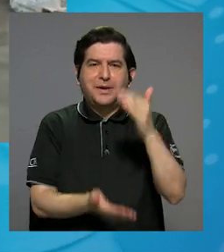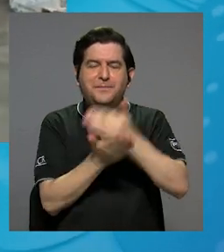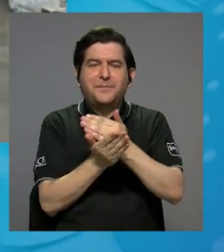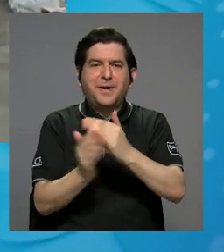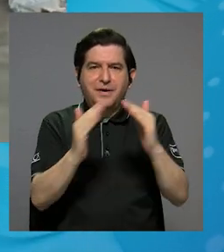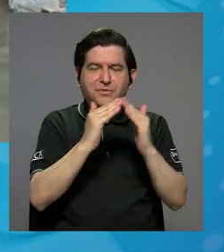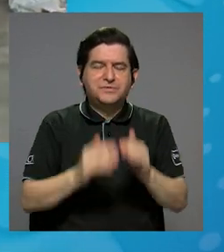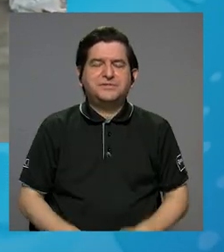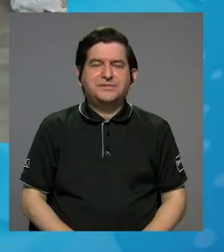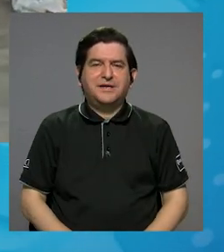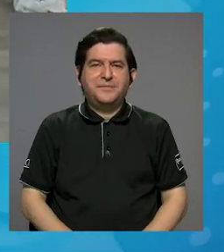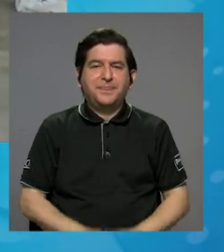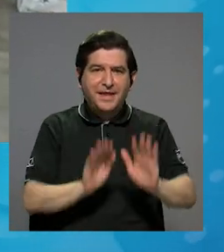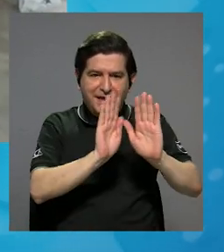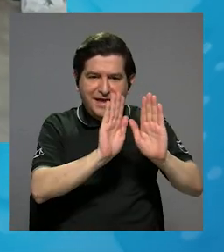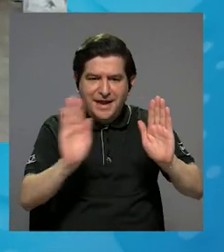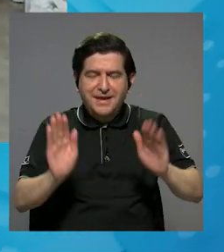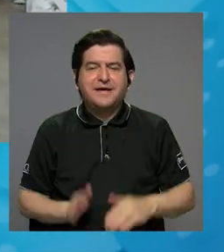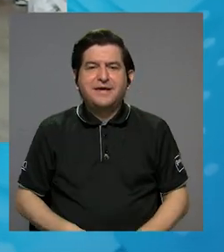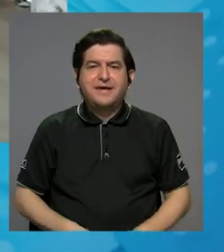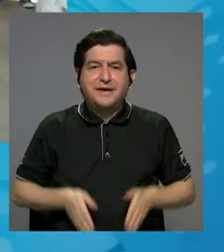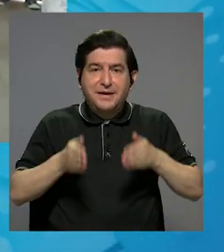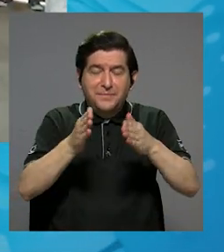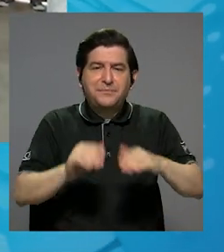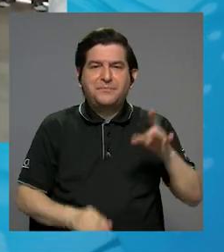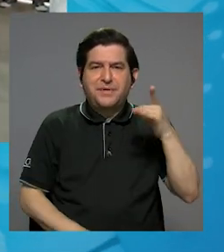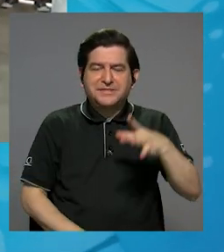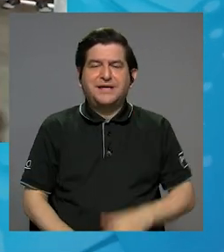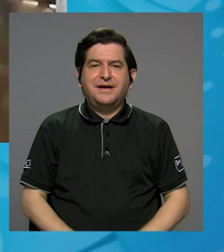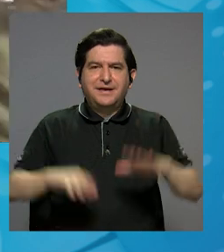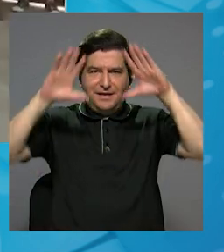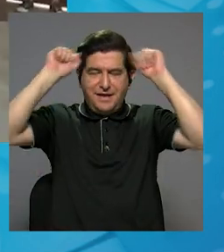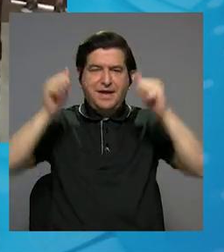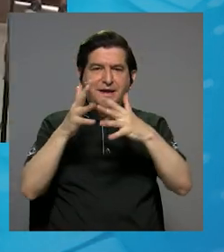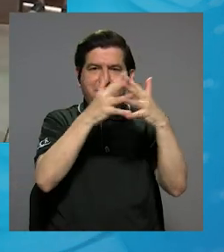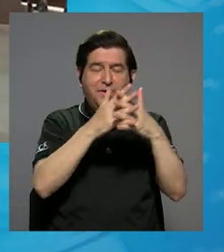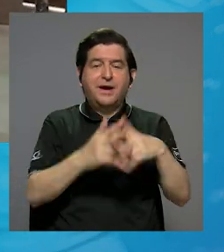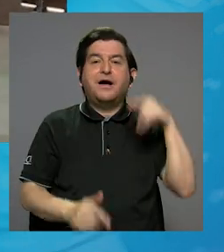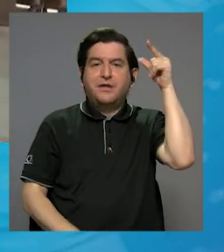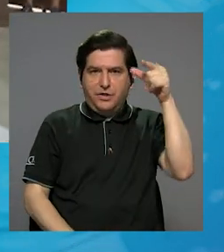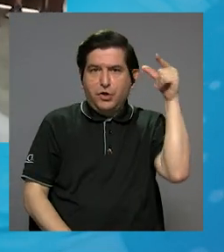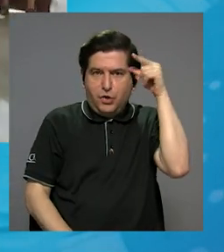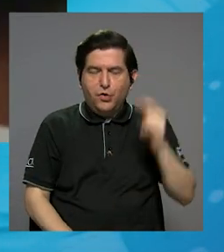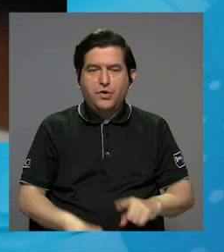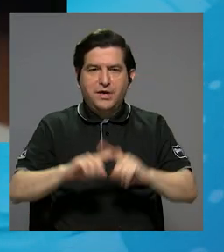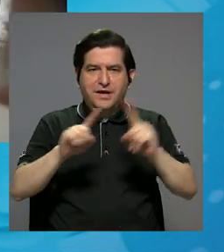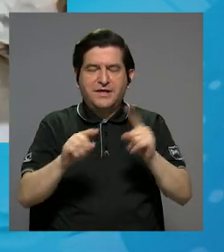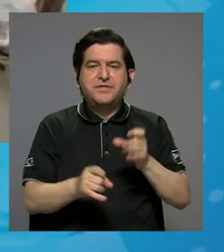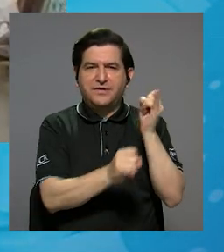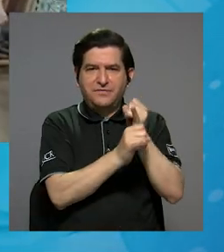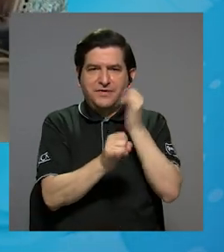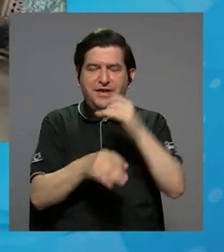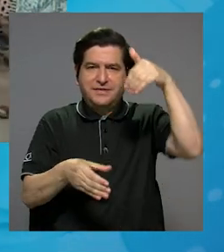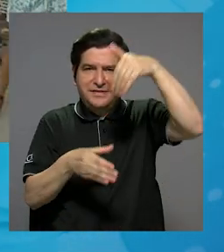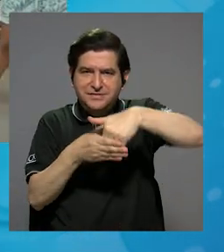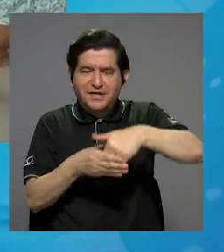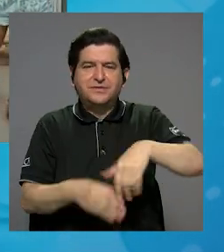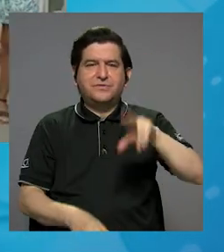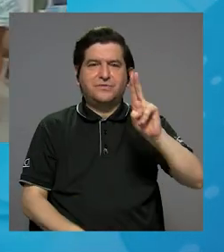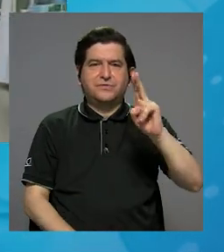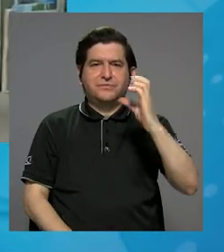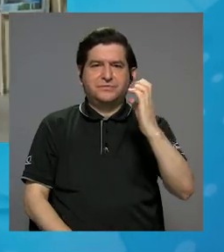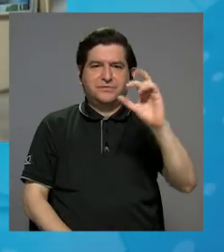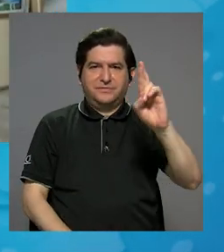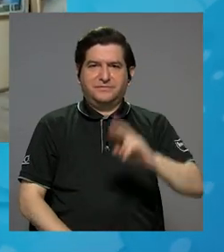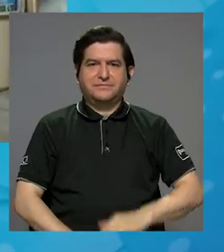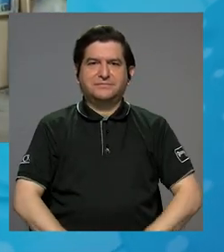Urbana, Galería Pasaje Cristal, la Embajada de los Estados Unidos y, por supuesto, de otras instancias de la Universidad de Costa